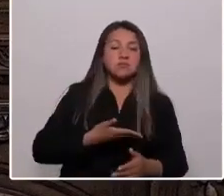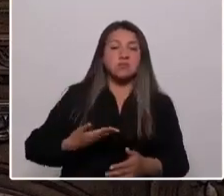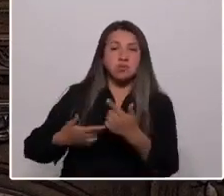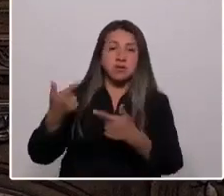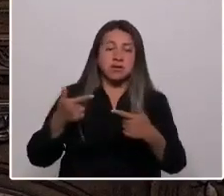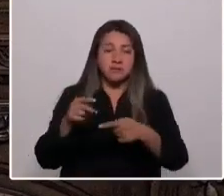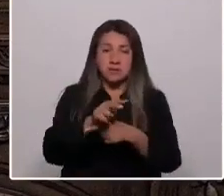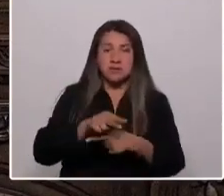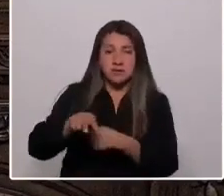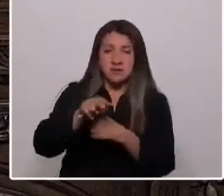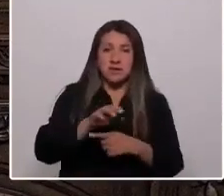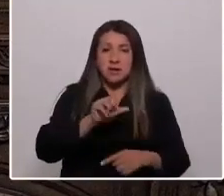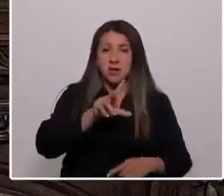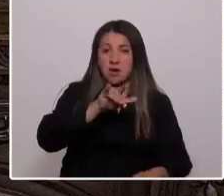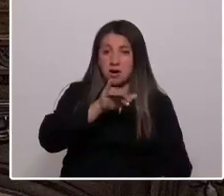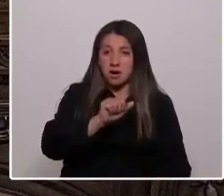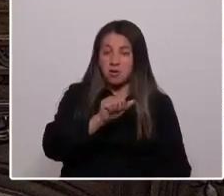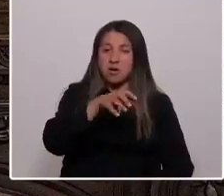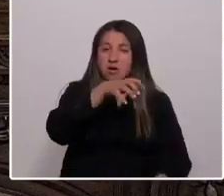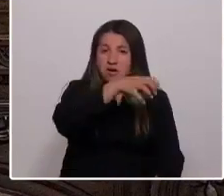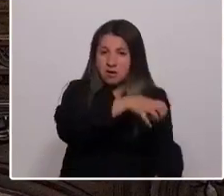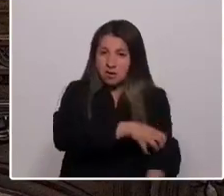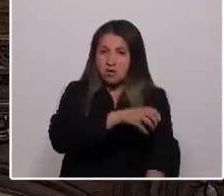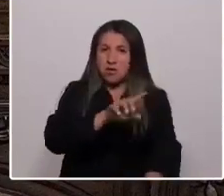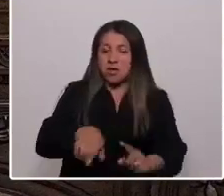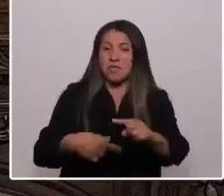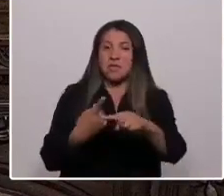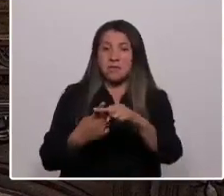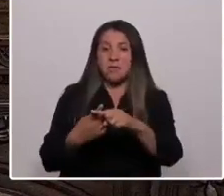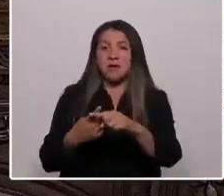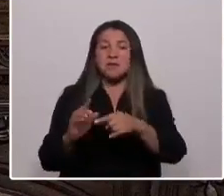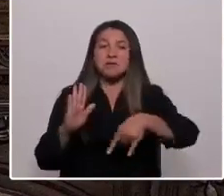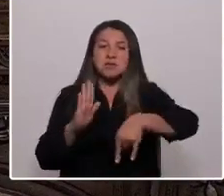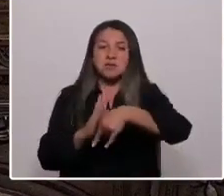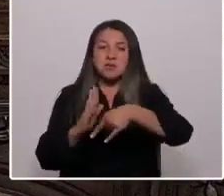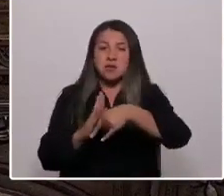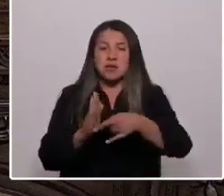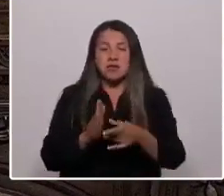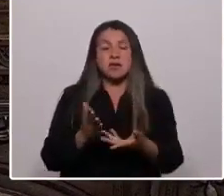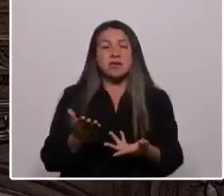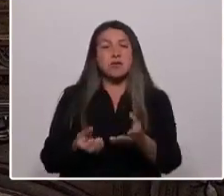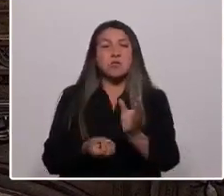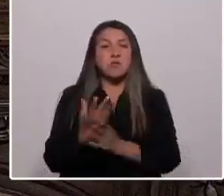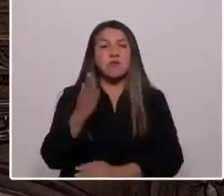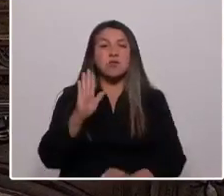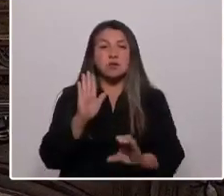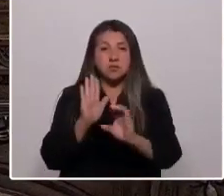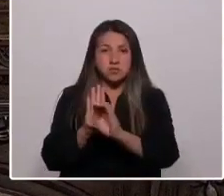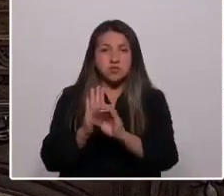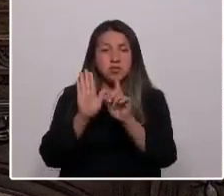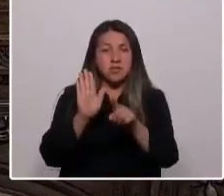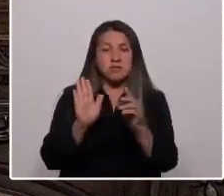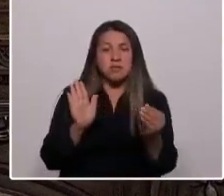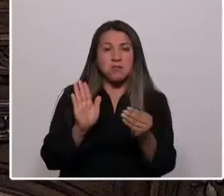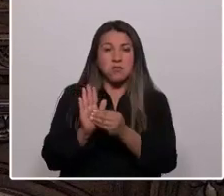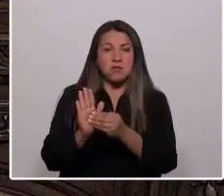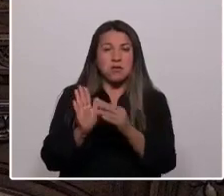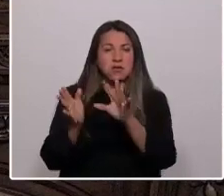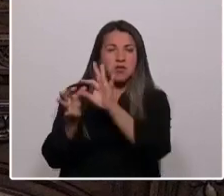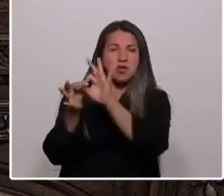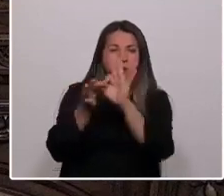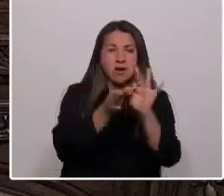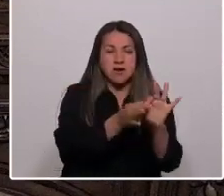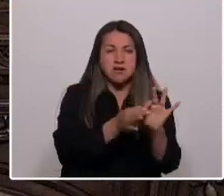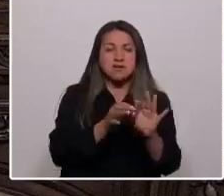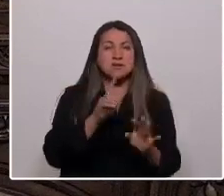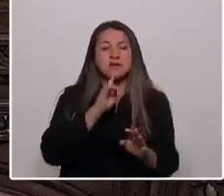a Aconcagua como región y a la hermana del sur, Chiloé. Pues la nueva Constitución debe establecer una coherencia entre lo establecido en